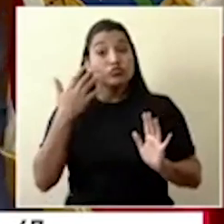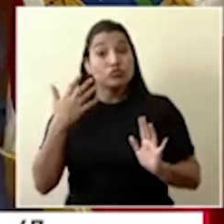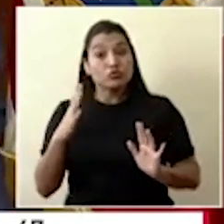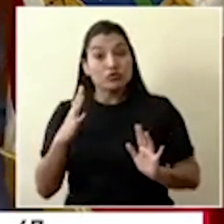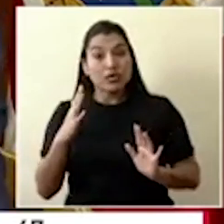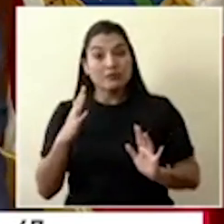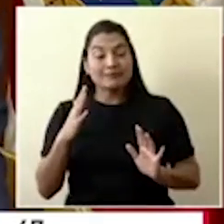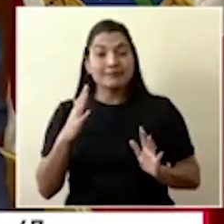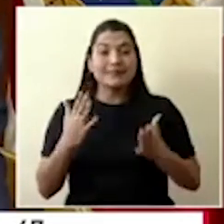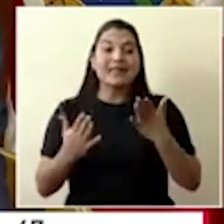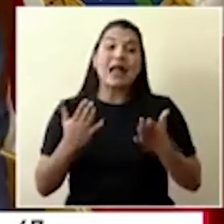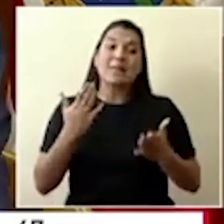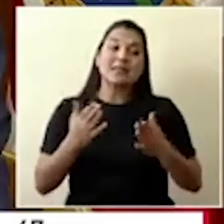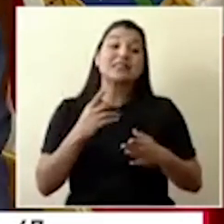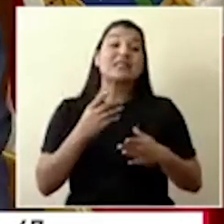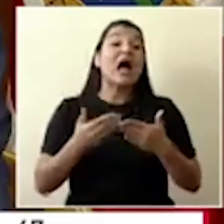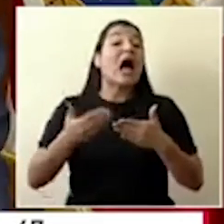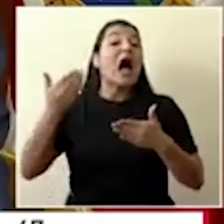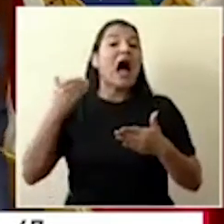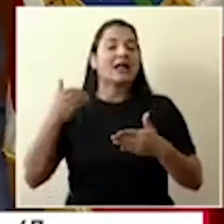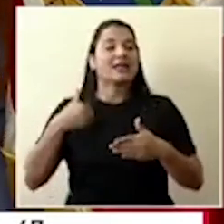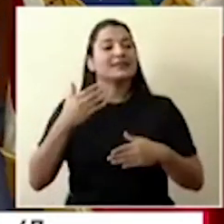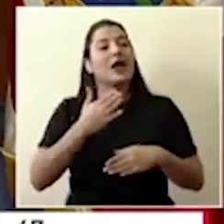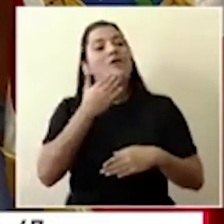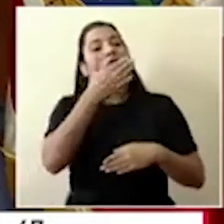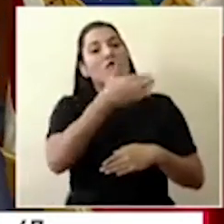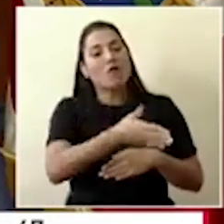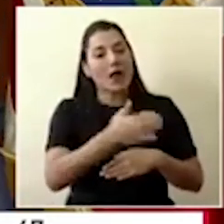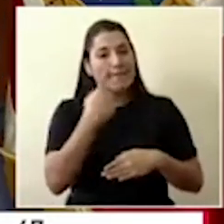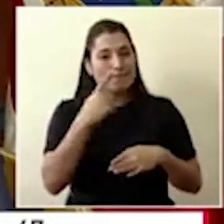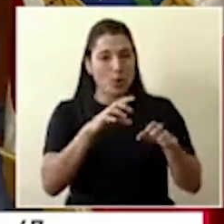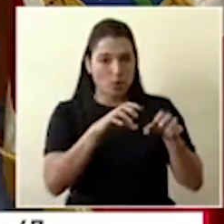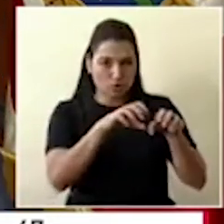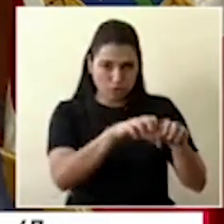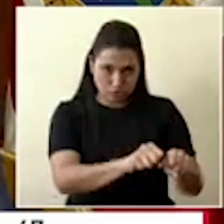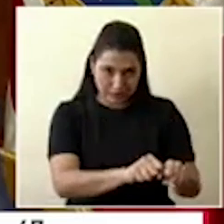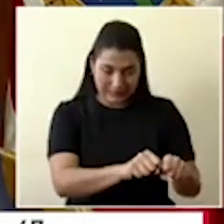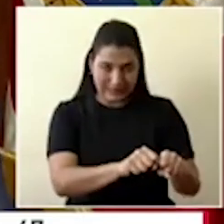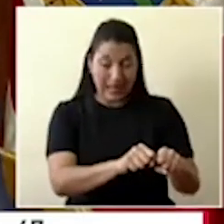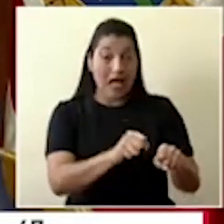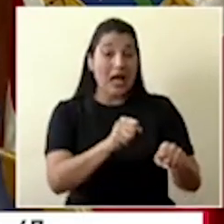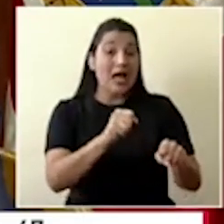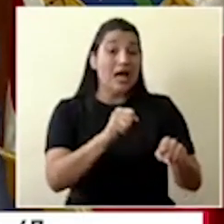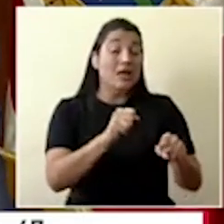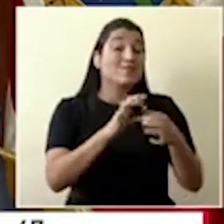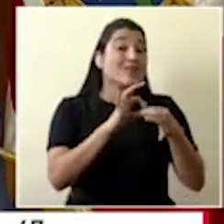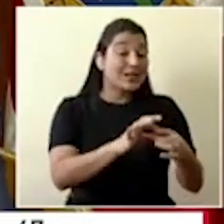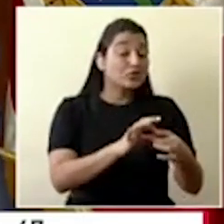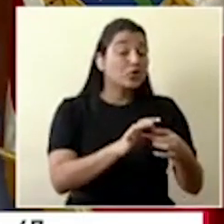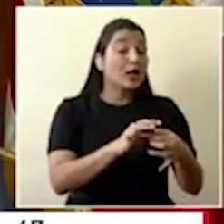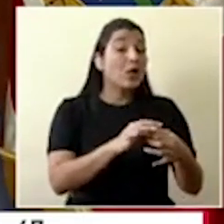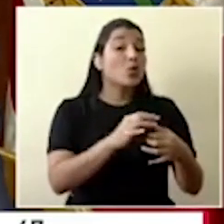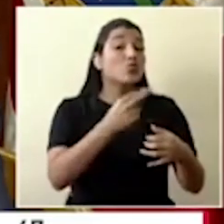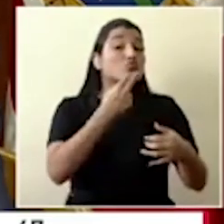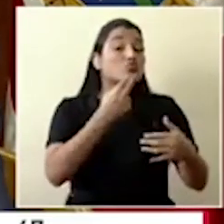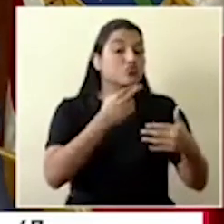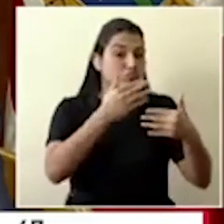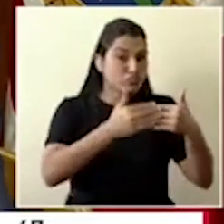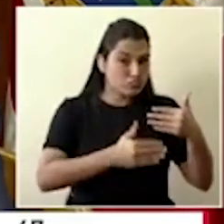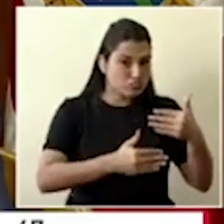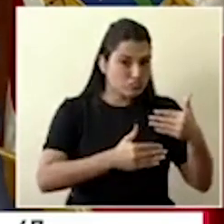por diabetes, que la hayan atendido y que se haya sorprendido de que en ortopedia no la estén atendiendo. Pero eso se ha anunciado.